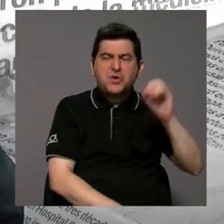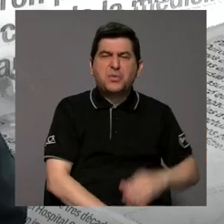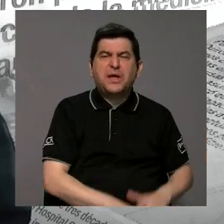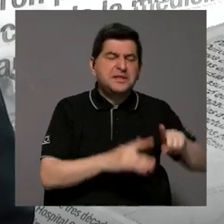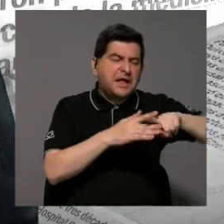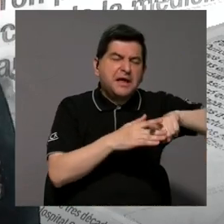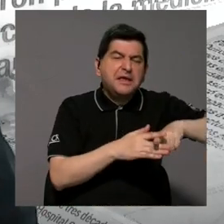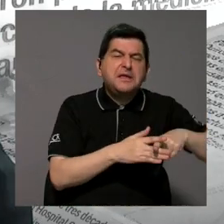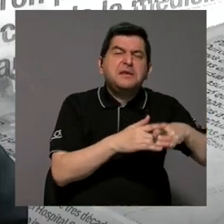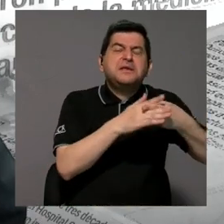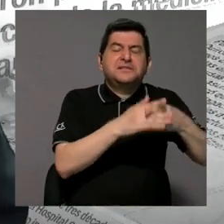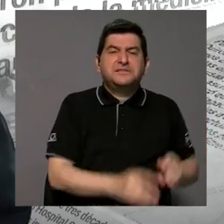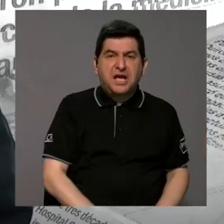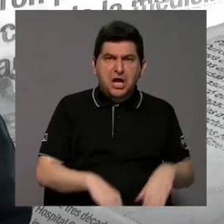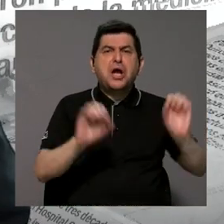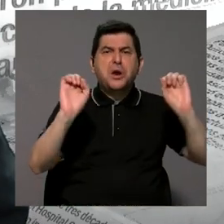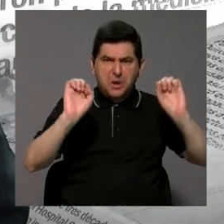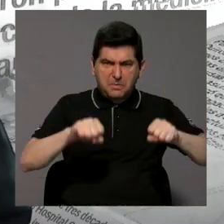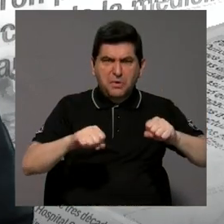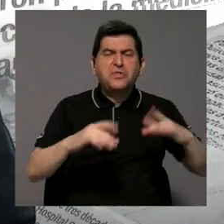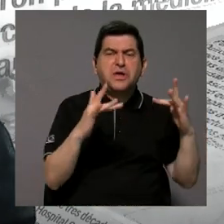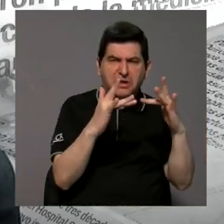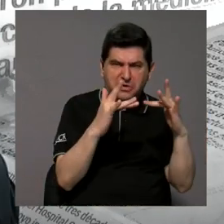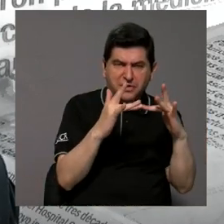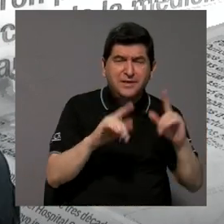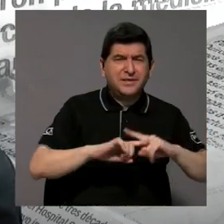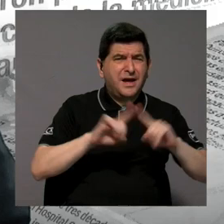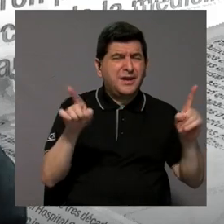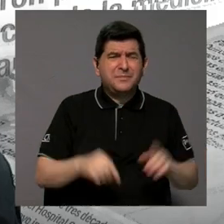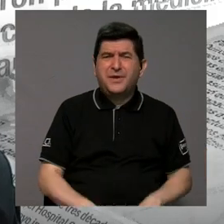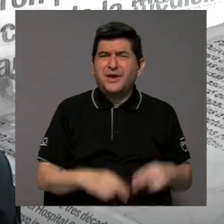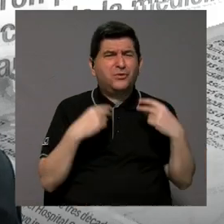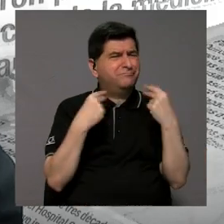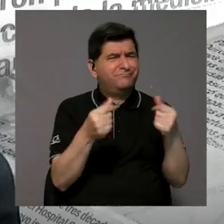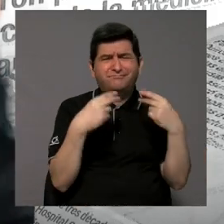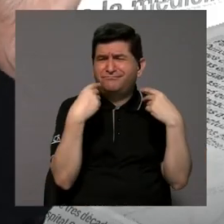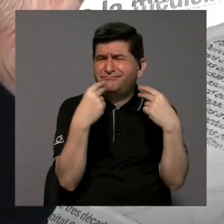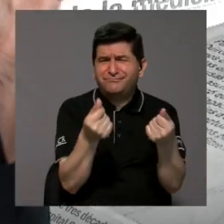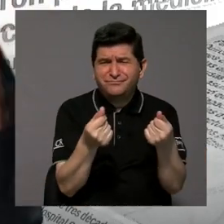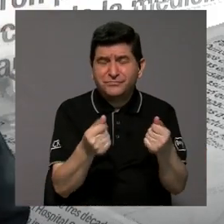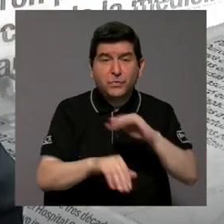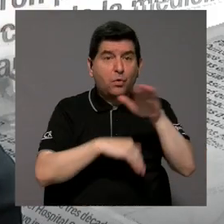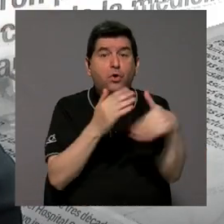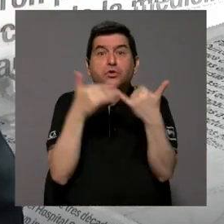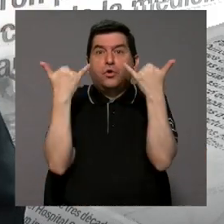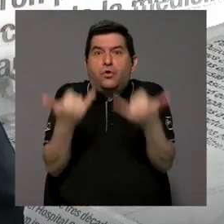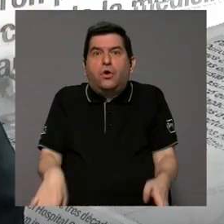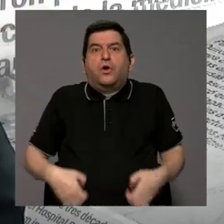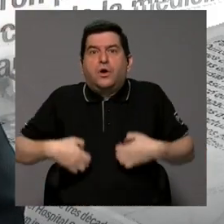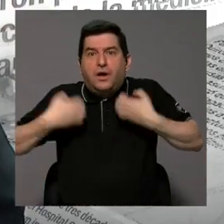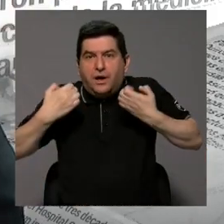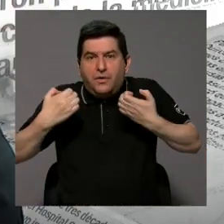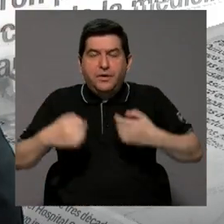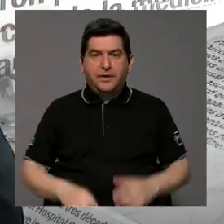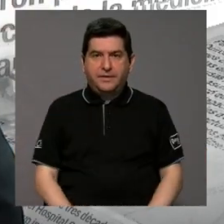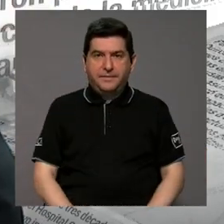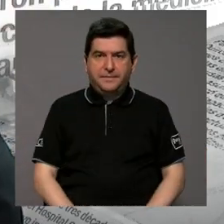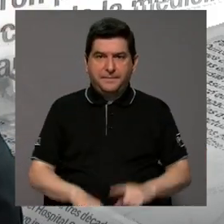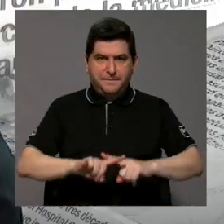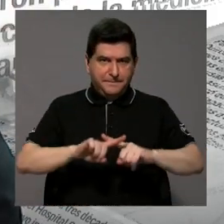empezando, que habían conexiones, que no había tanta rapidez ni todo lo que tenemos hoy en día, pero